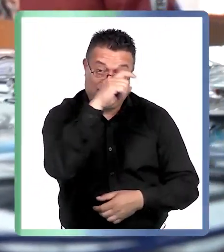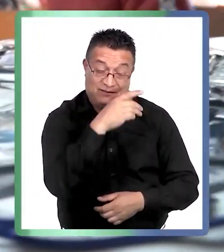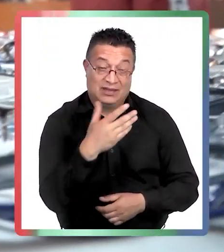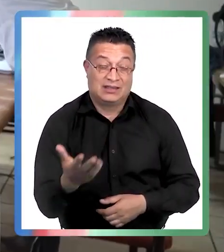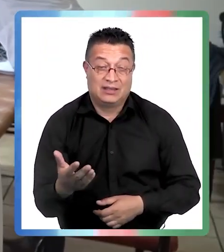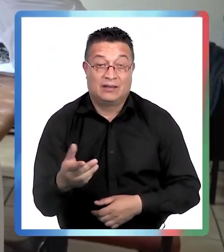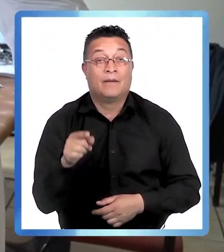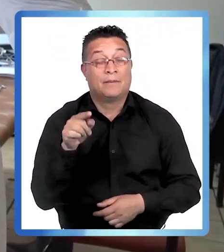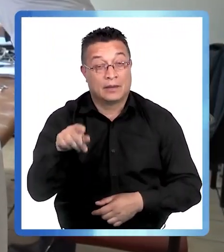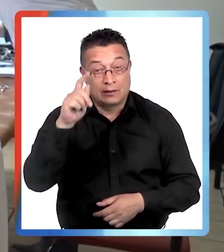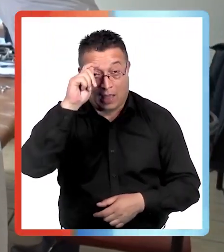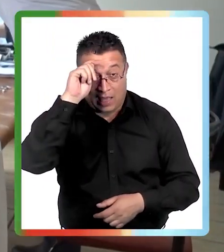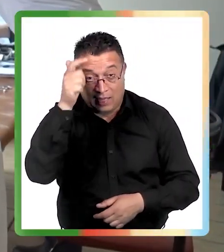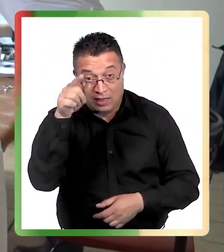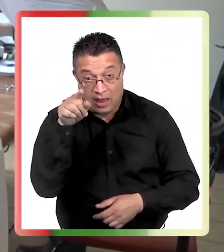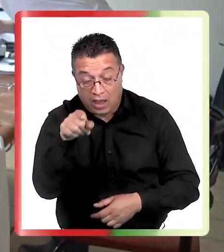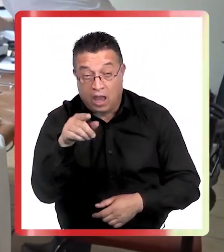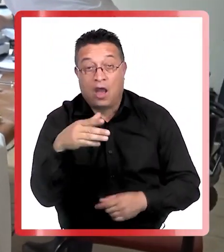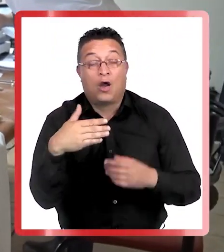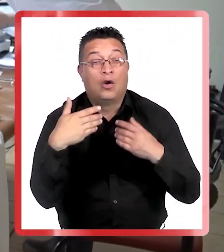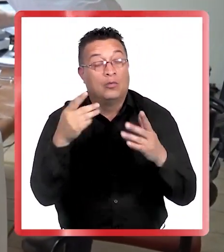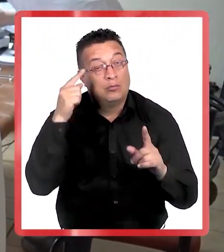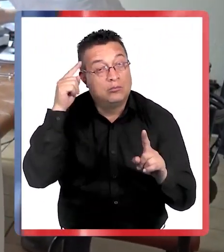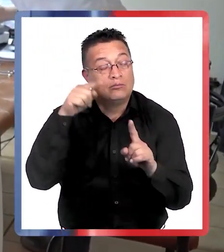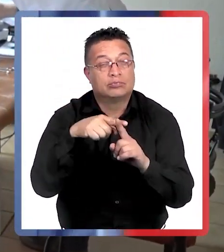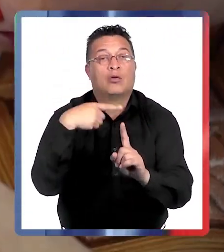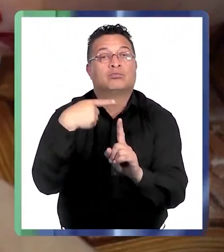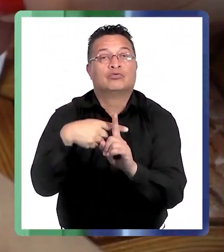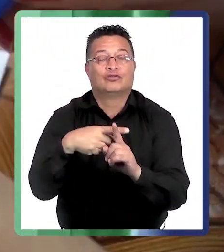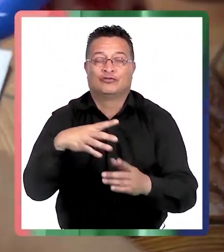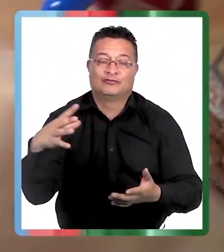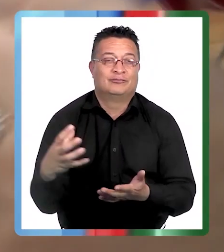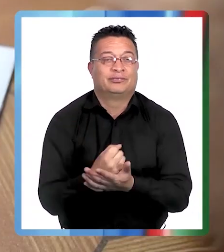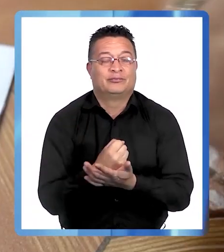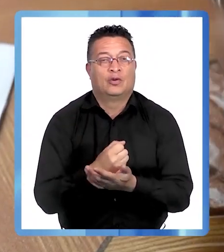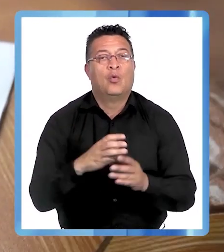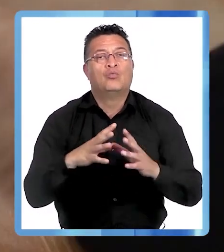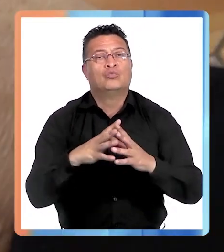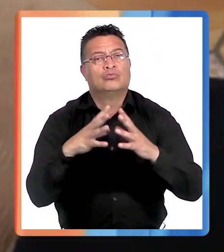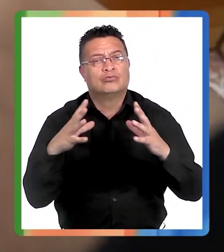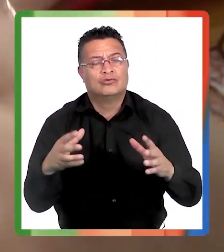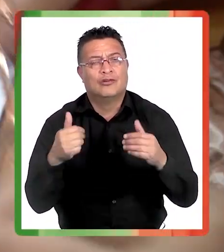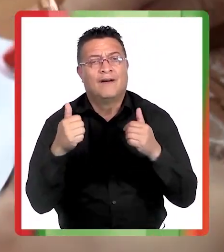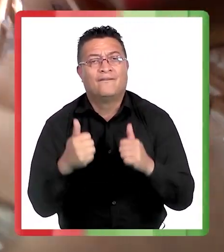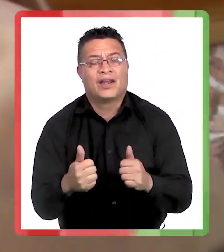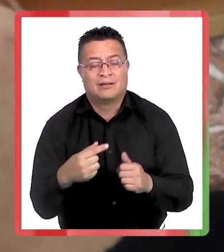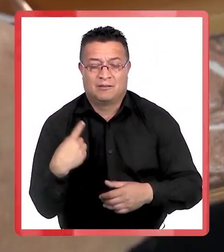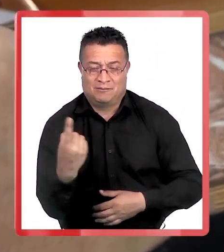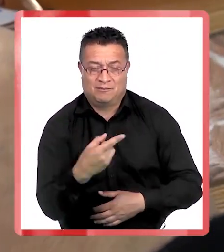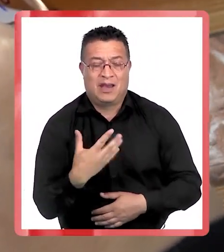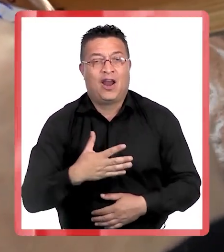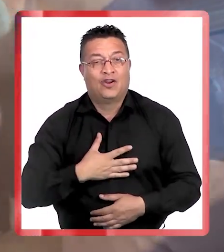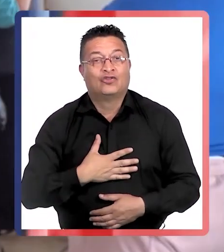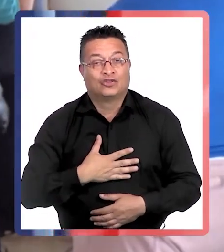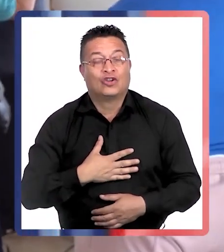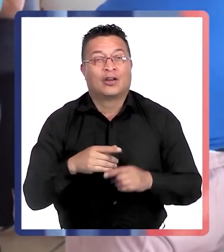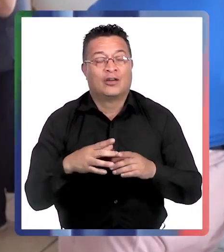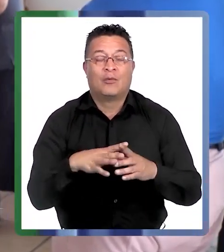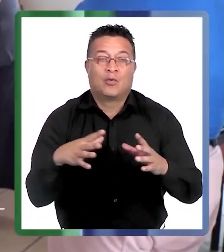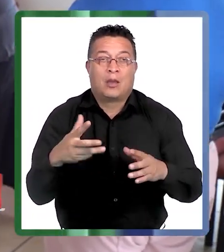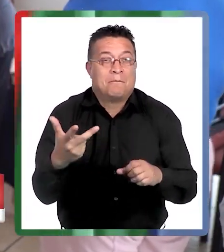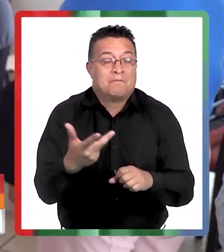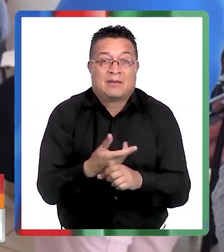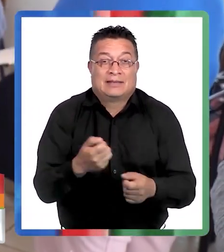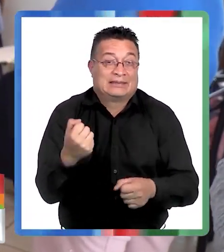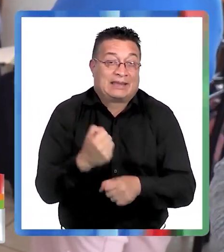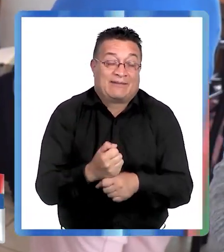Esta iniciativa llegó a su fin con un éxito rotundo. Súper bien, sobre todo para nosotras que están muy malos el